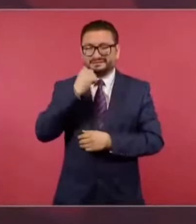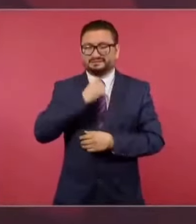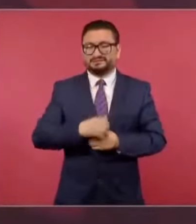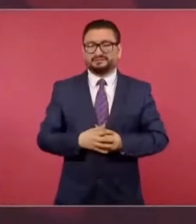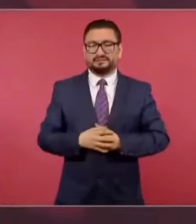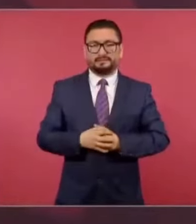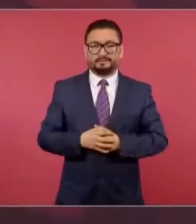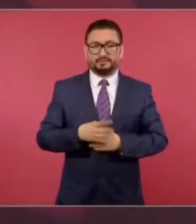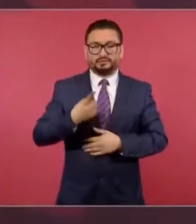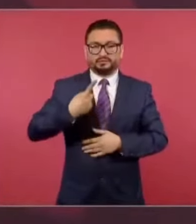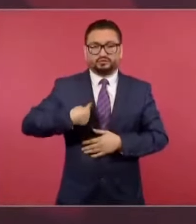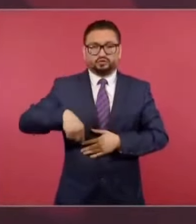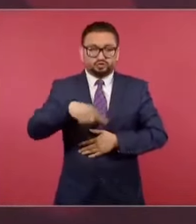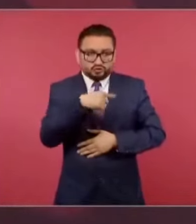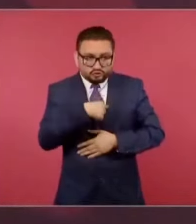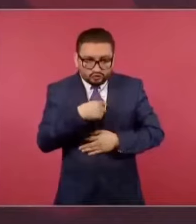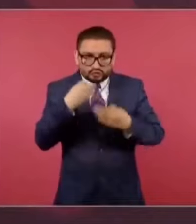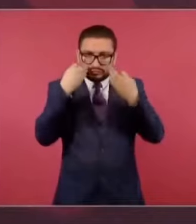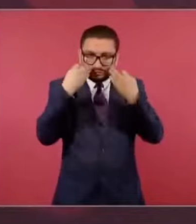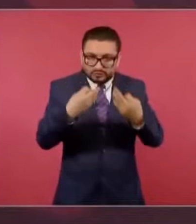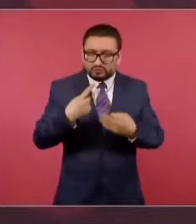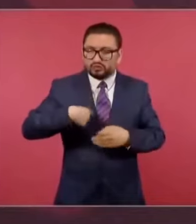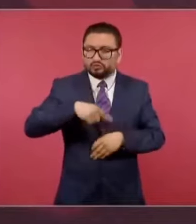y nosotros lo padecimos.